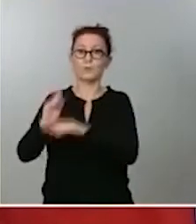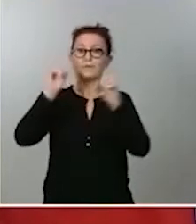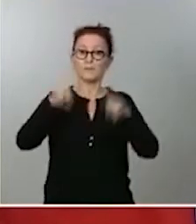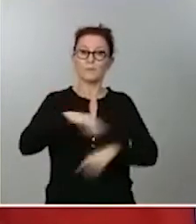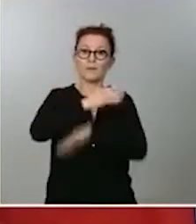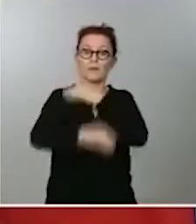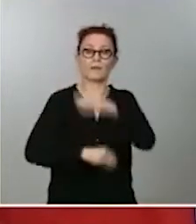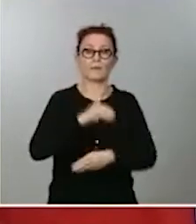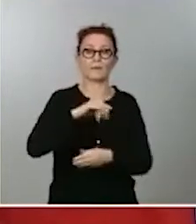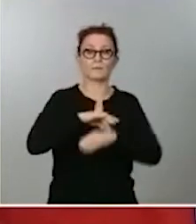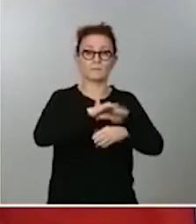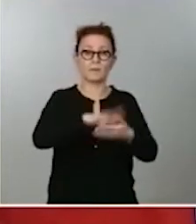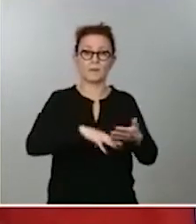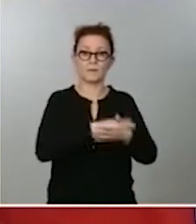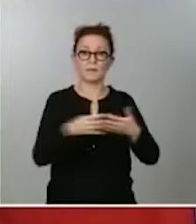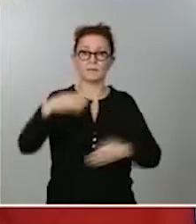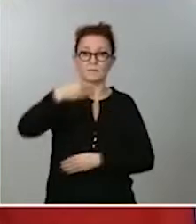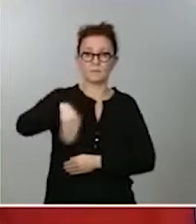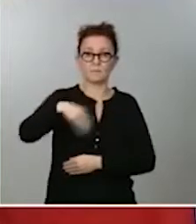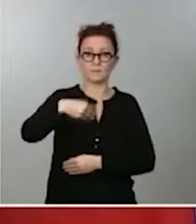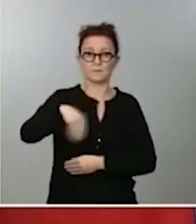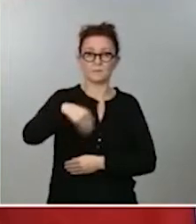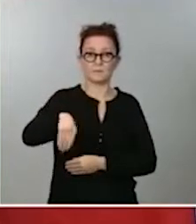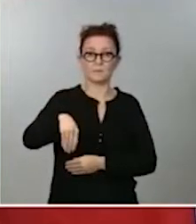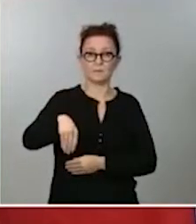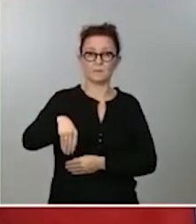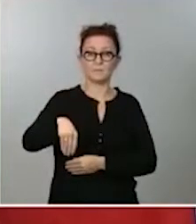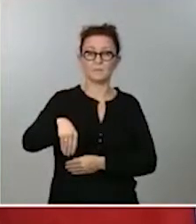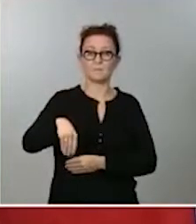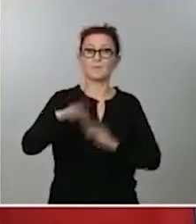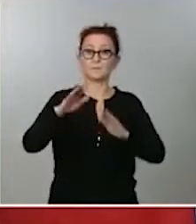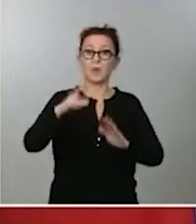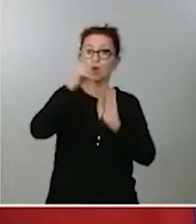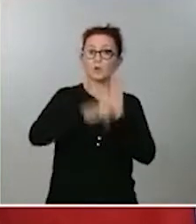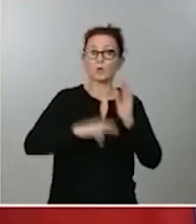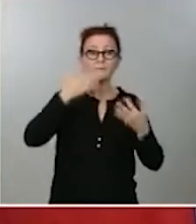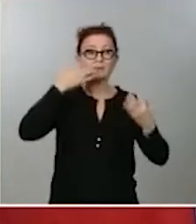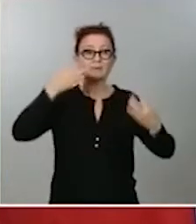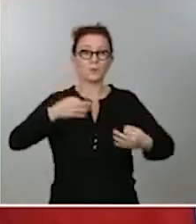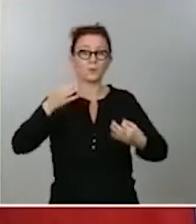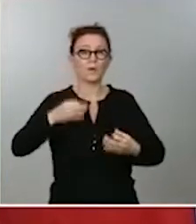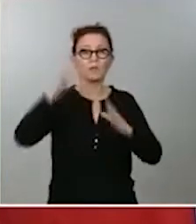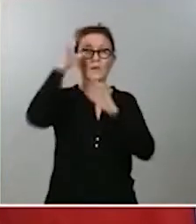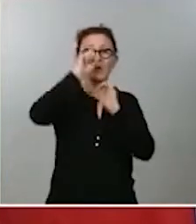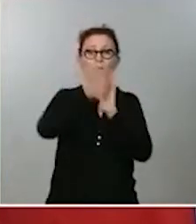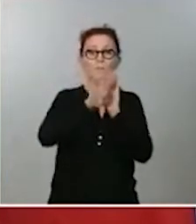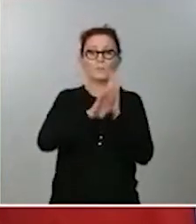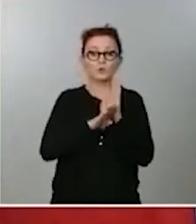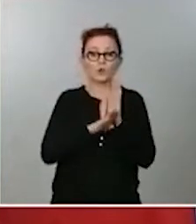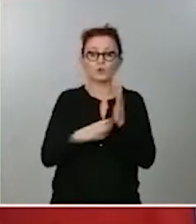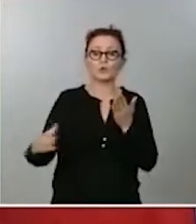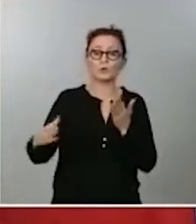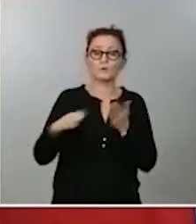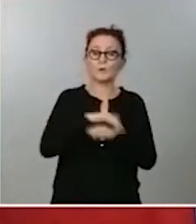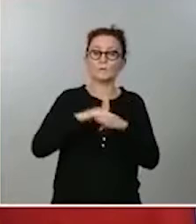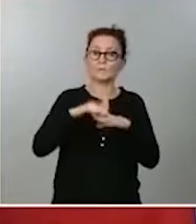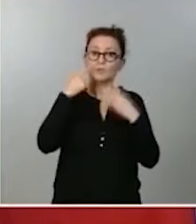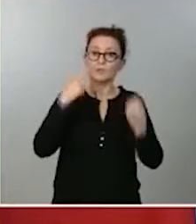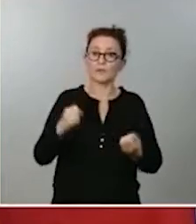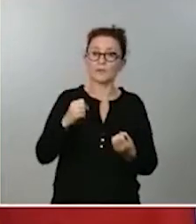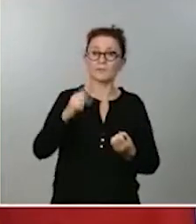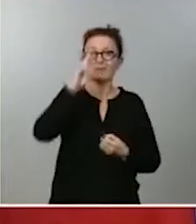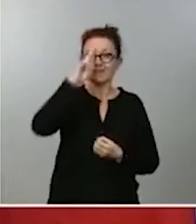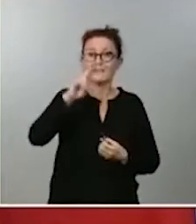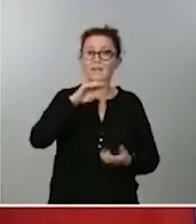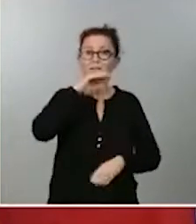en la medida en que se respetan todas las normas de seguridad, todos los protocolos que dicta el Ministerio de Sanidad se podrán realizar